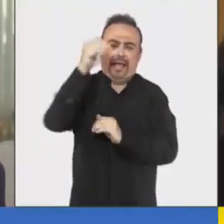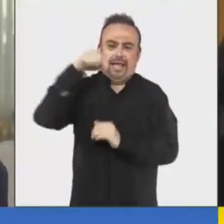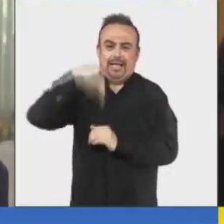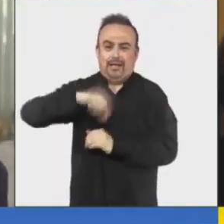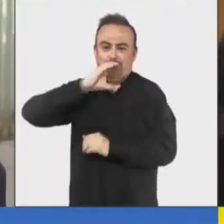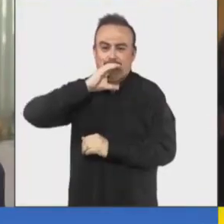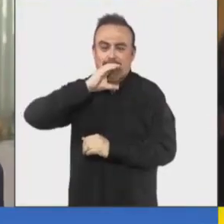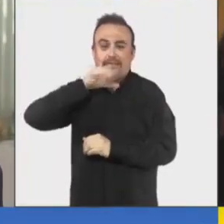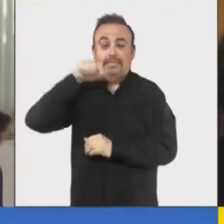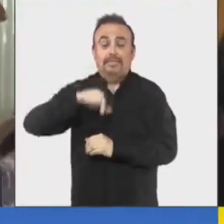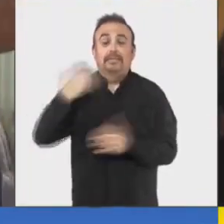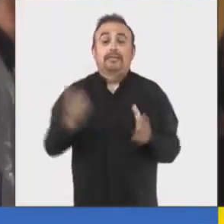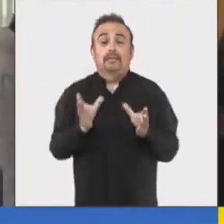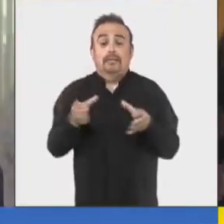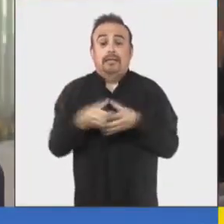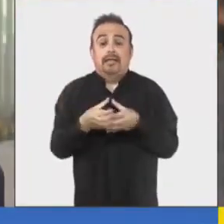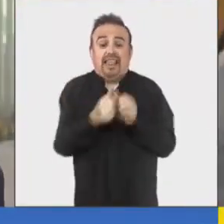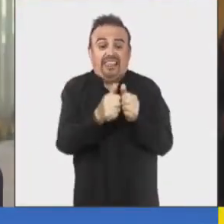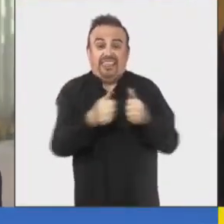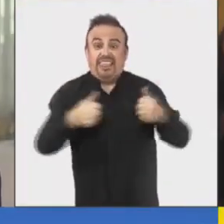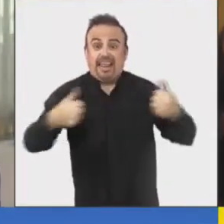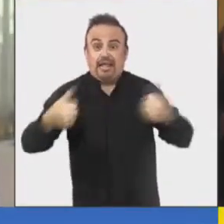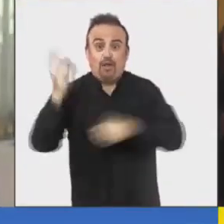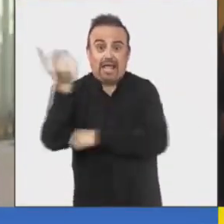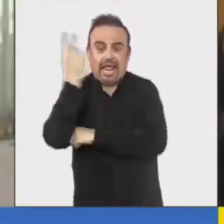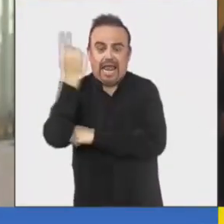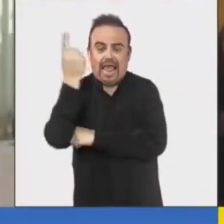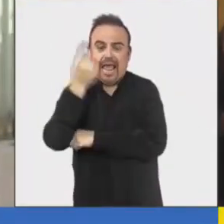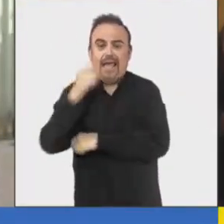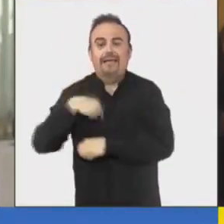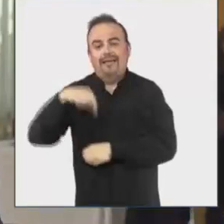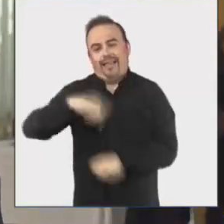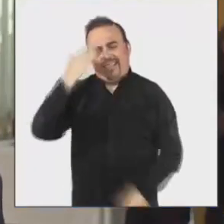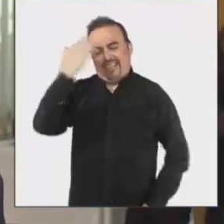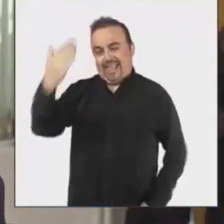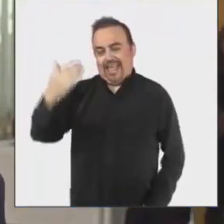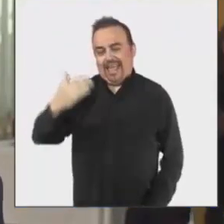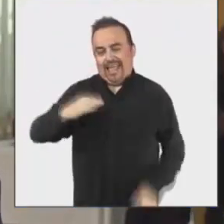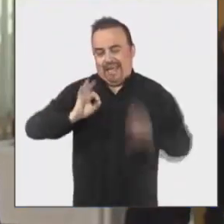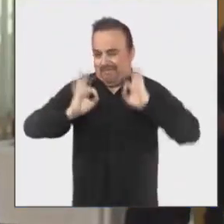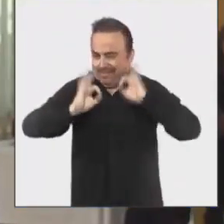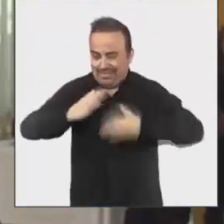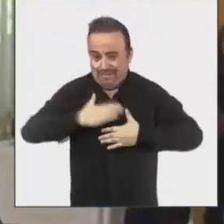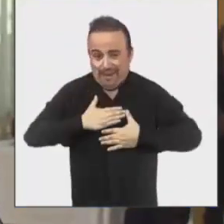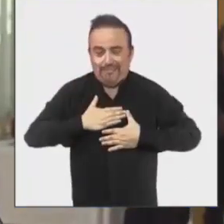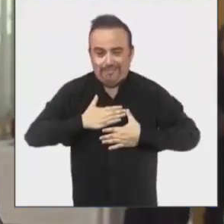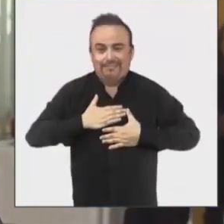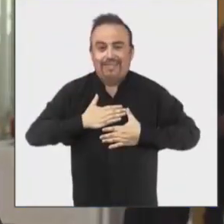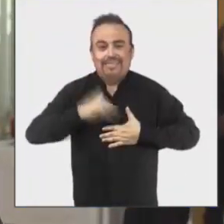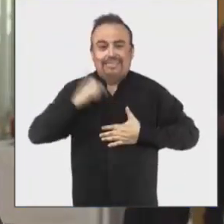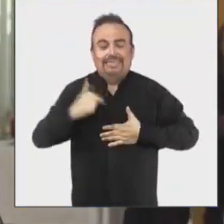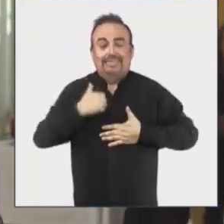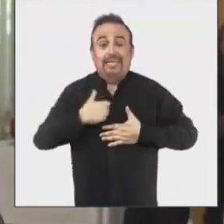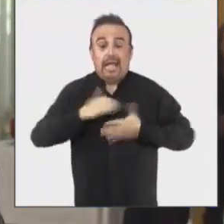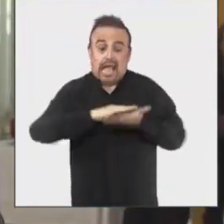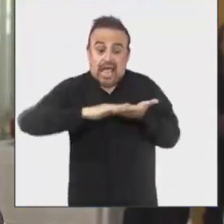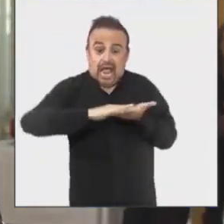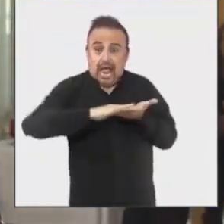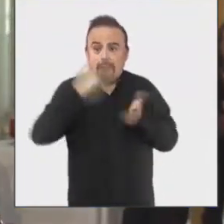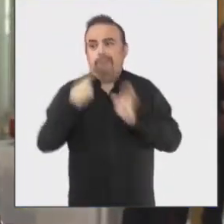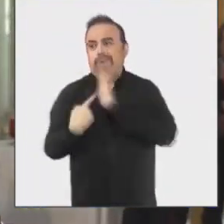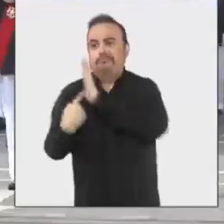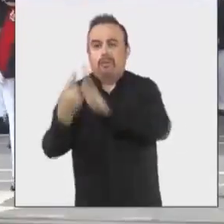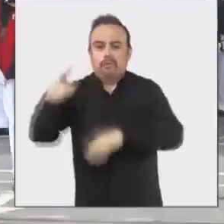que es ser componente del directorio general. Así que un día muy especial para mí hoy día y tratar de ser un ejemplo para la nueva